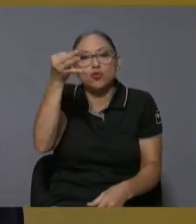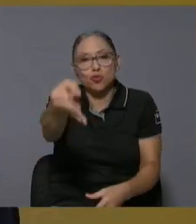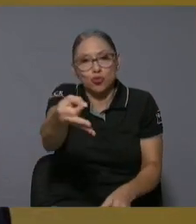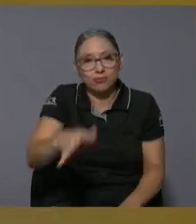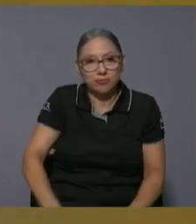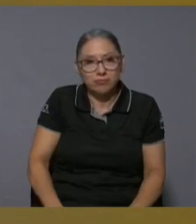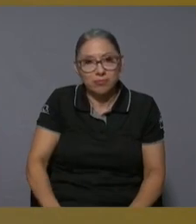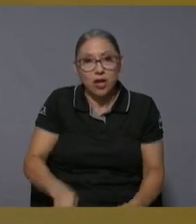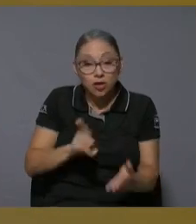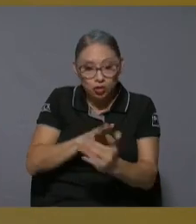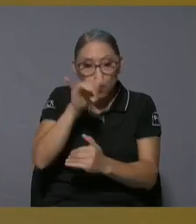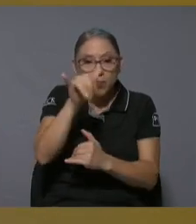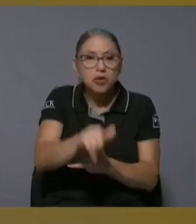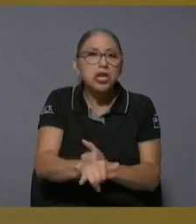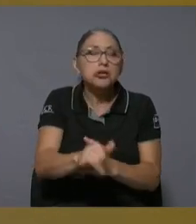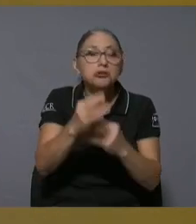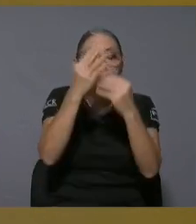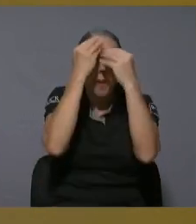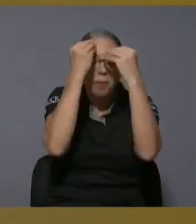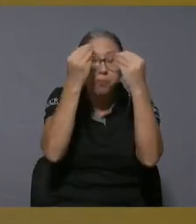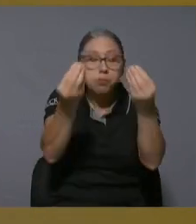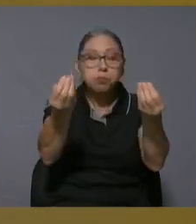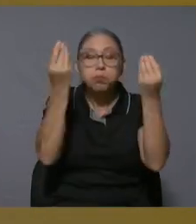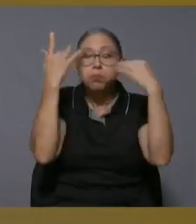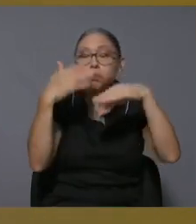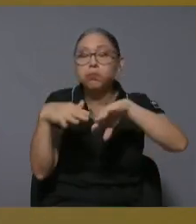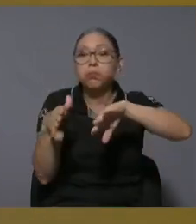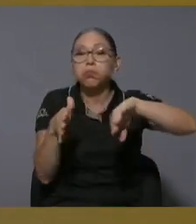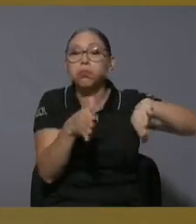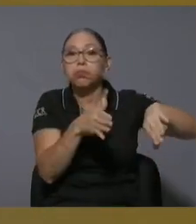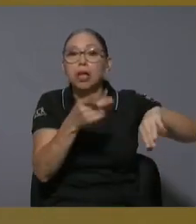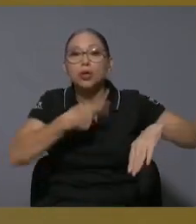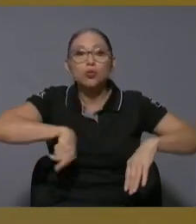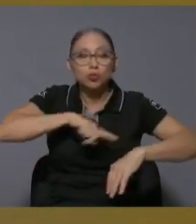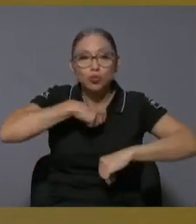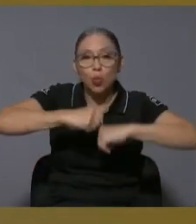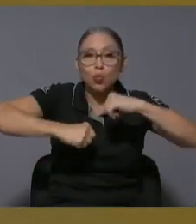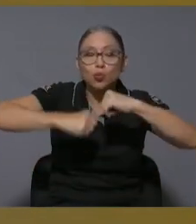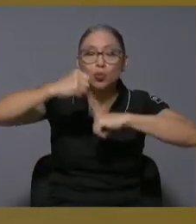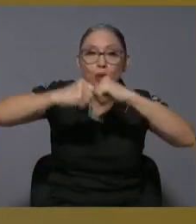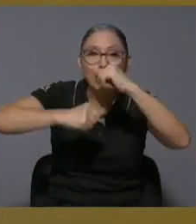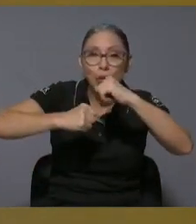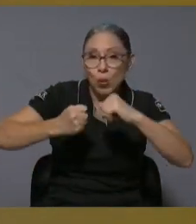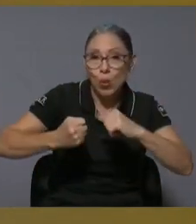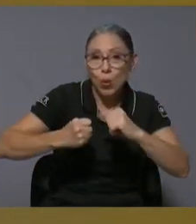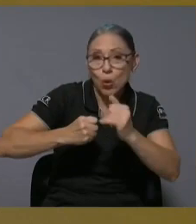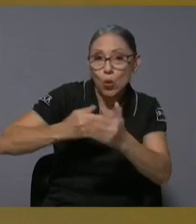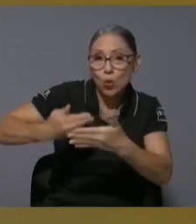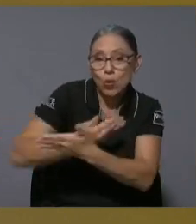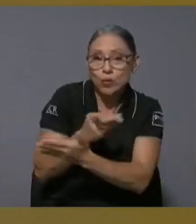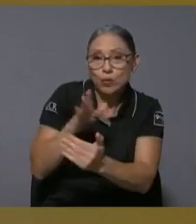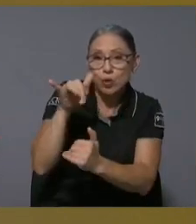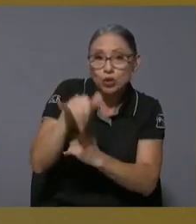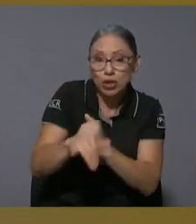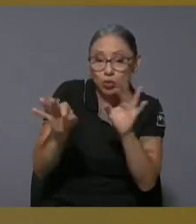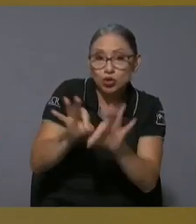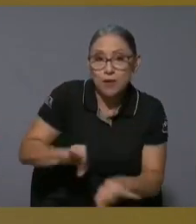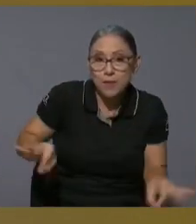abandonado y hemos construido desarrollado proyectos muy importantes recientemente por ejemplo